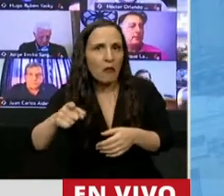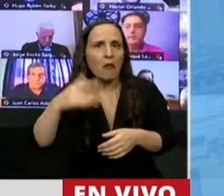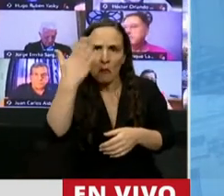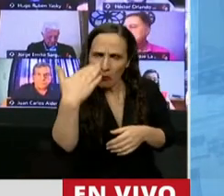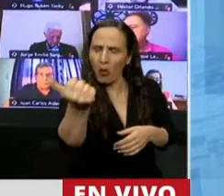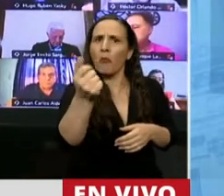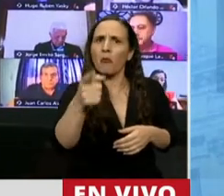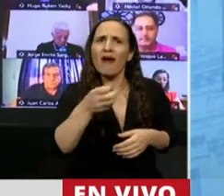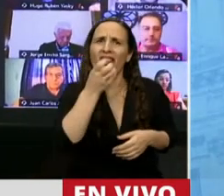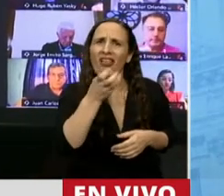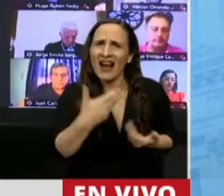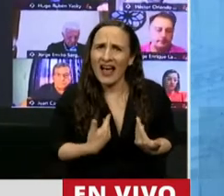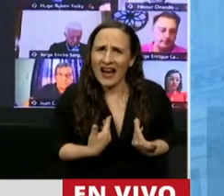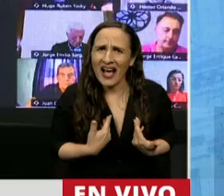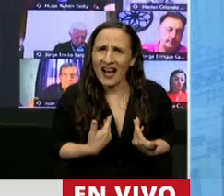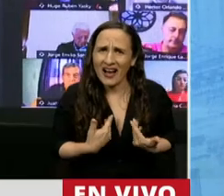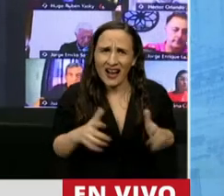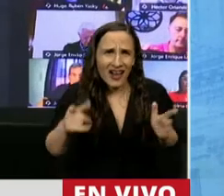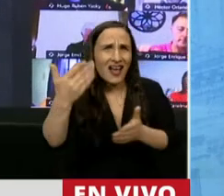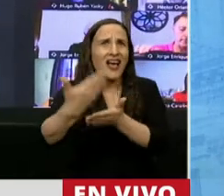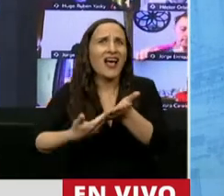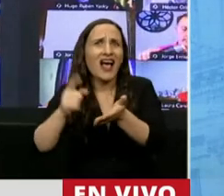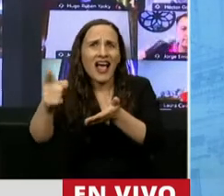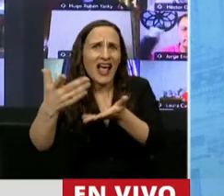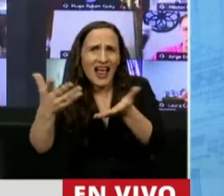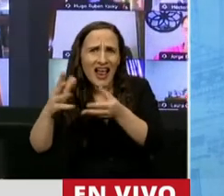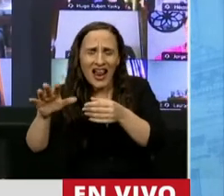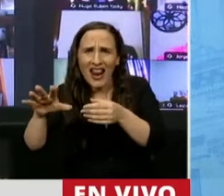declarar sin ni siquiera tener la causa en sus manos,